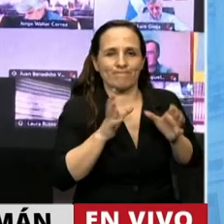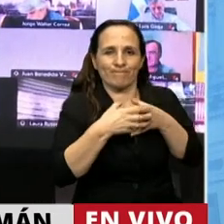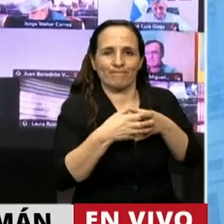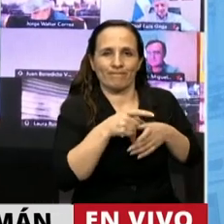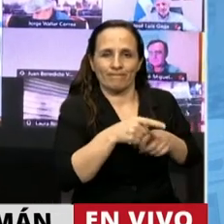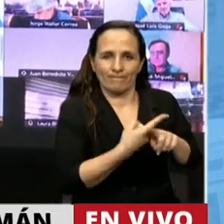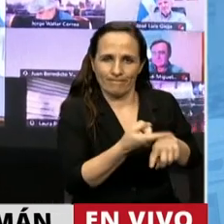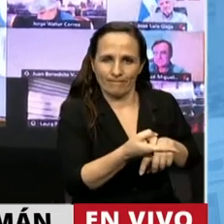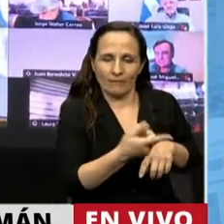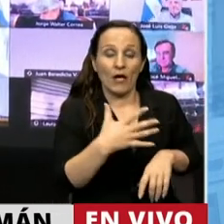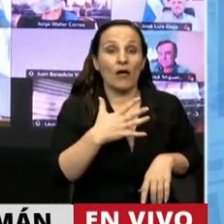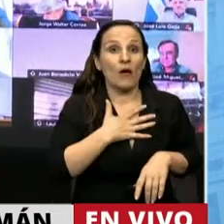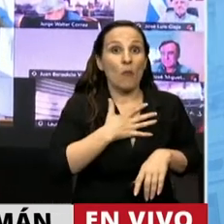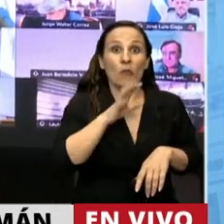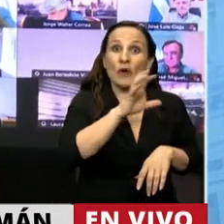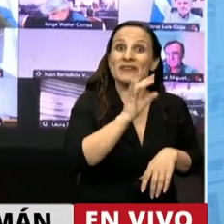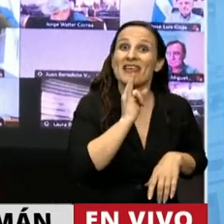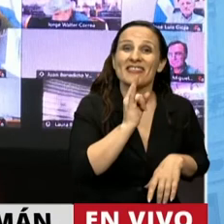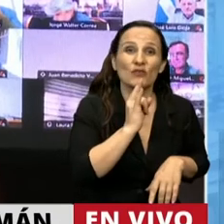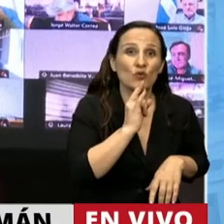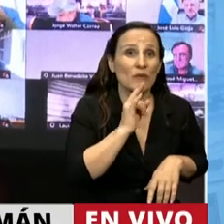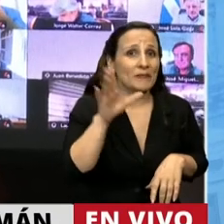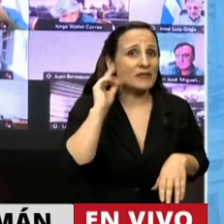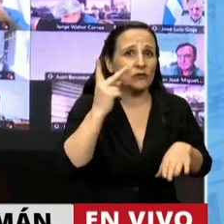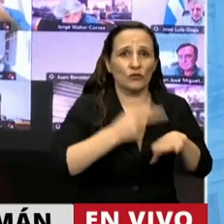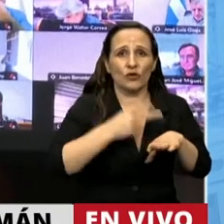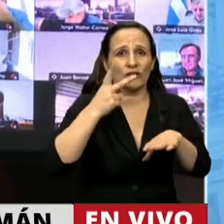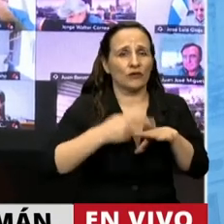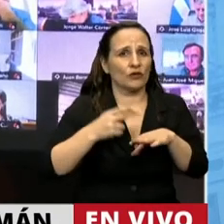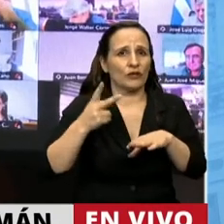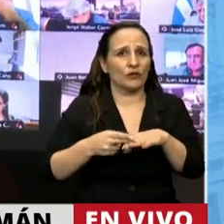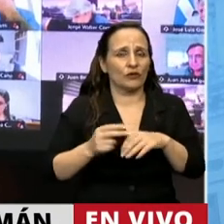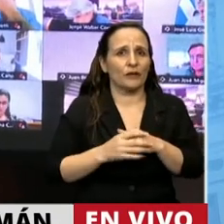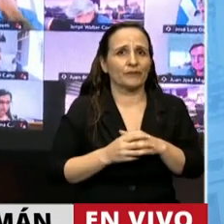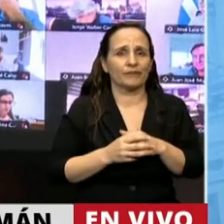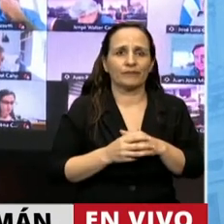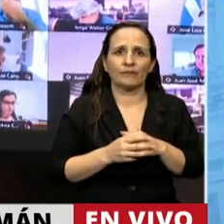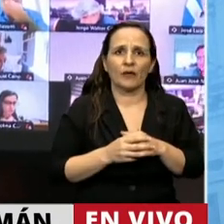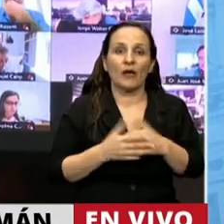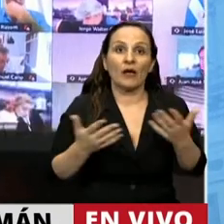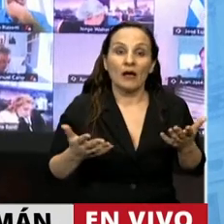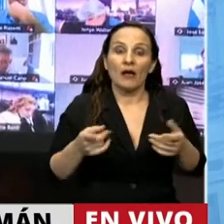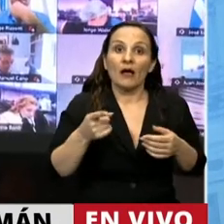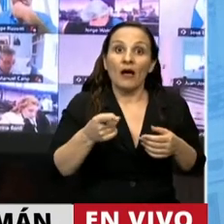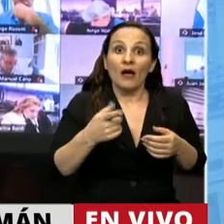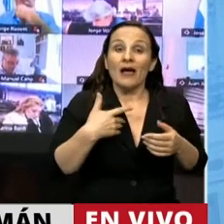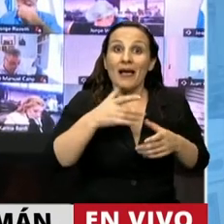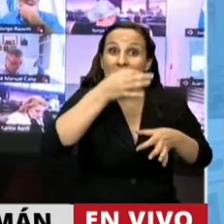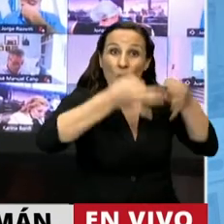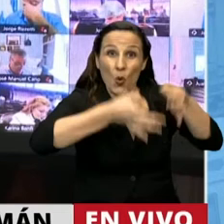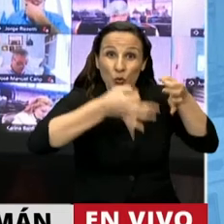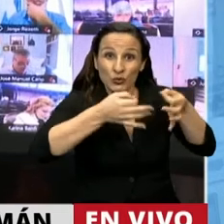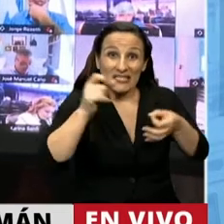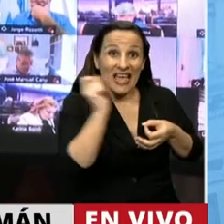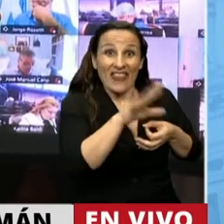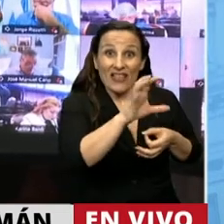presidente, nadie piensa en el ciudadano común. Y lo que he advertido es que si la justicia de